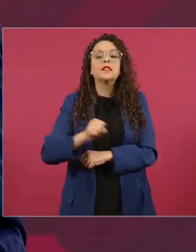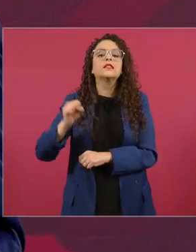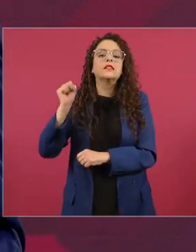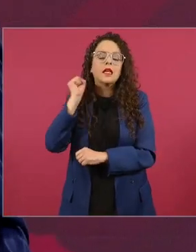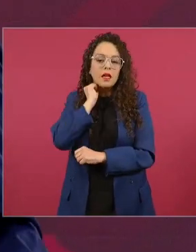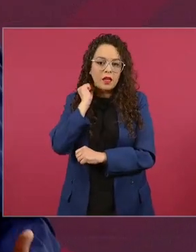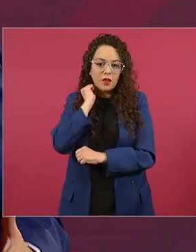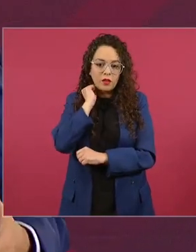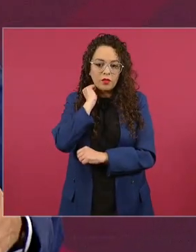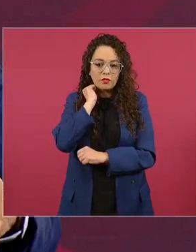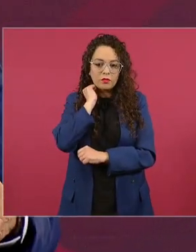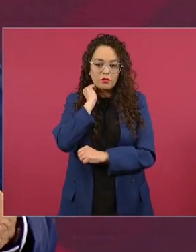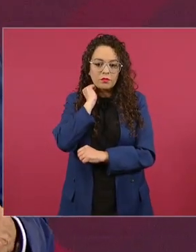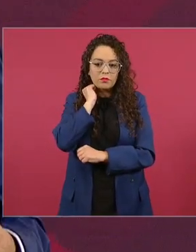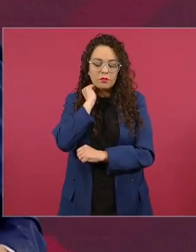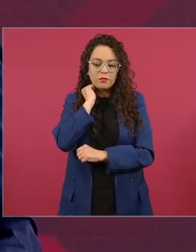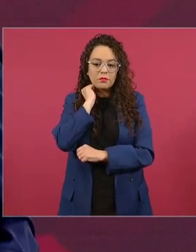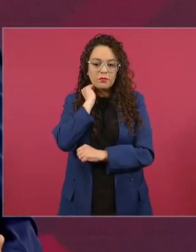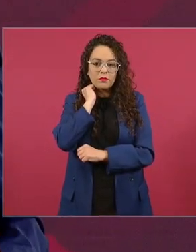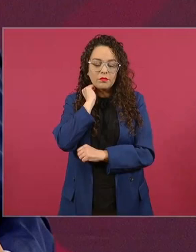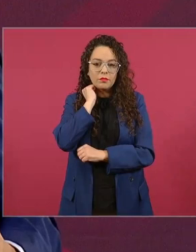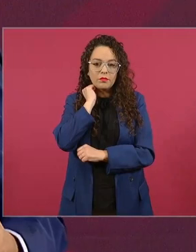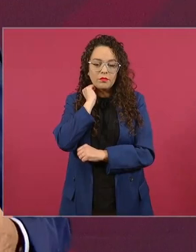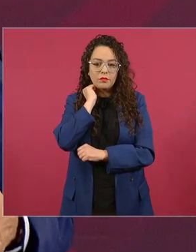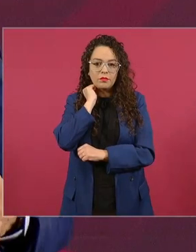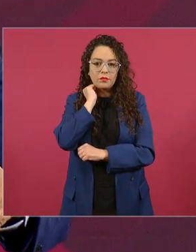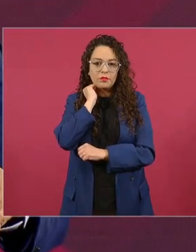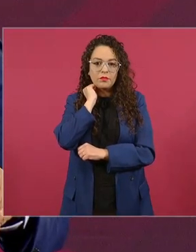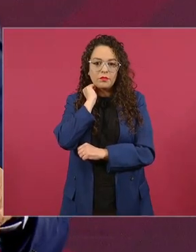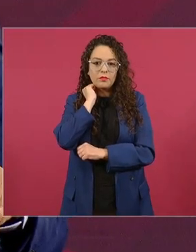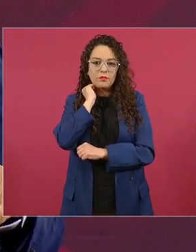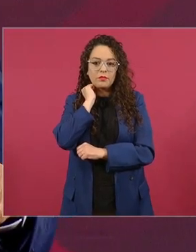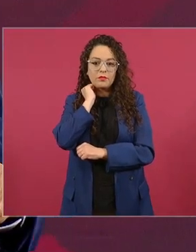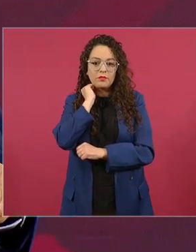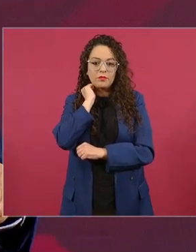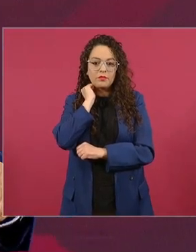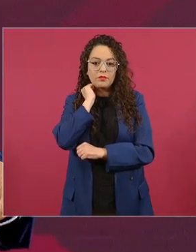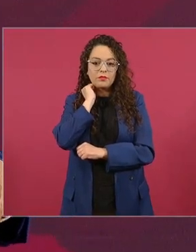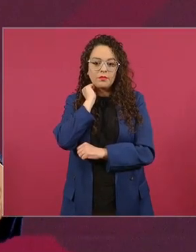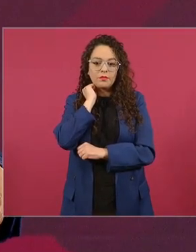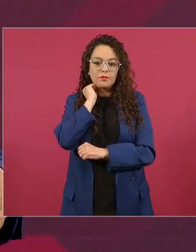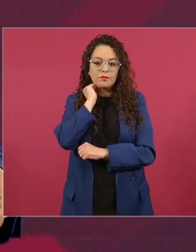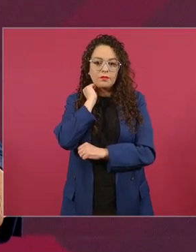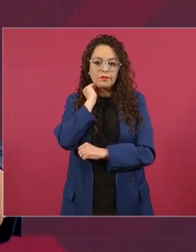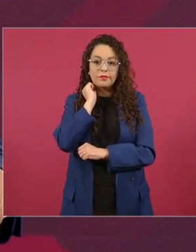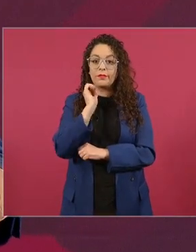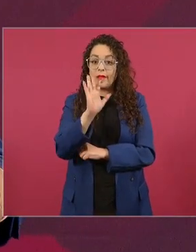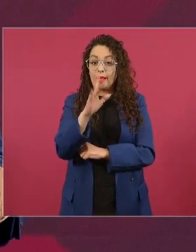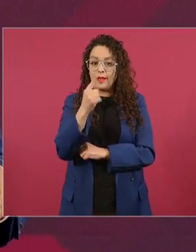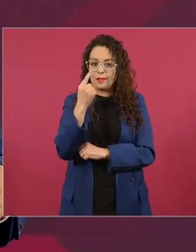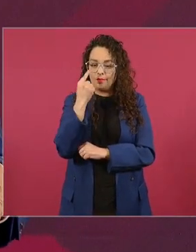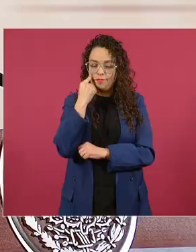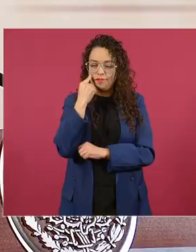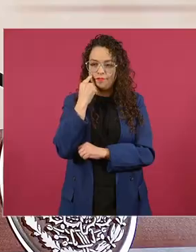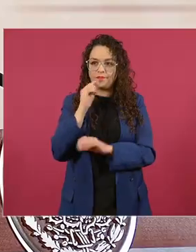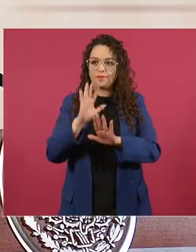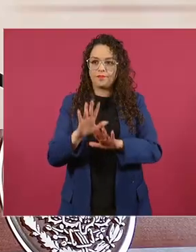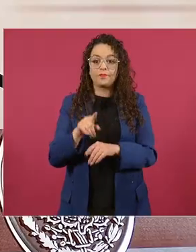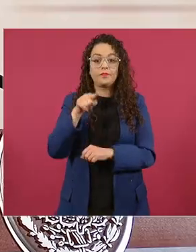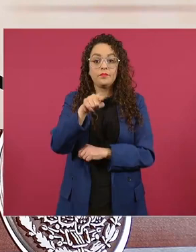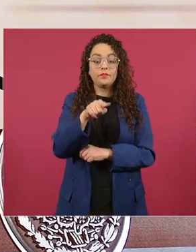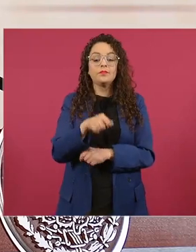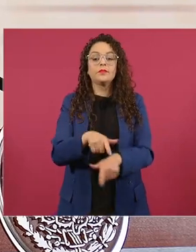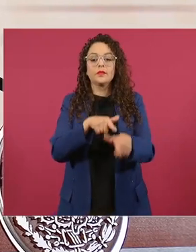la situación a ser tan especial porque como siempre se reelegían